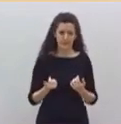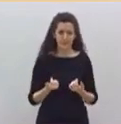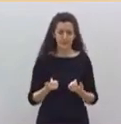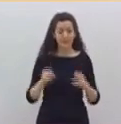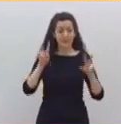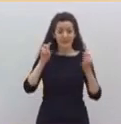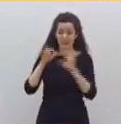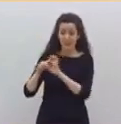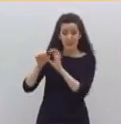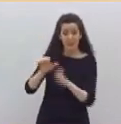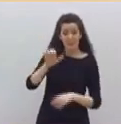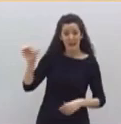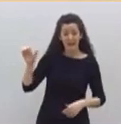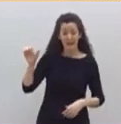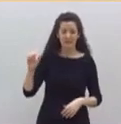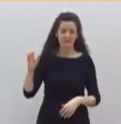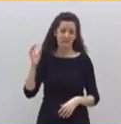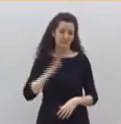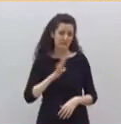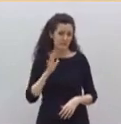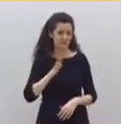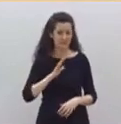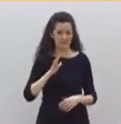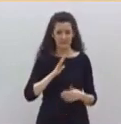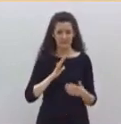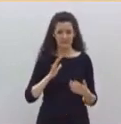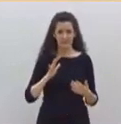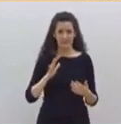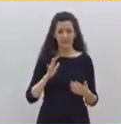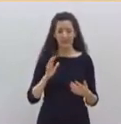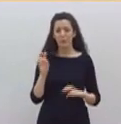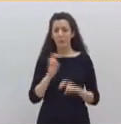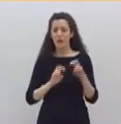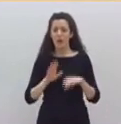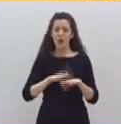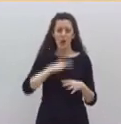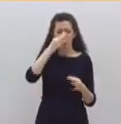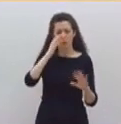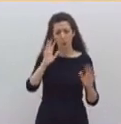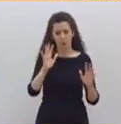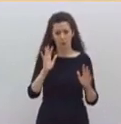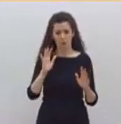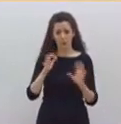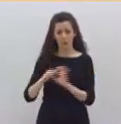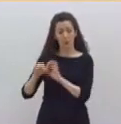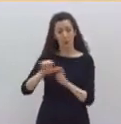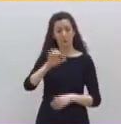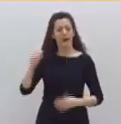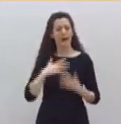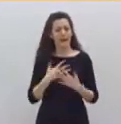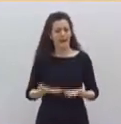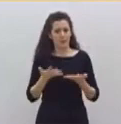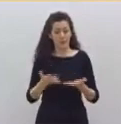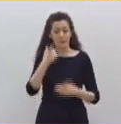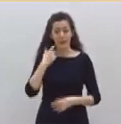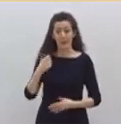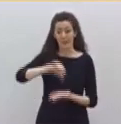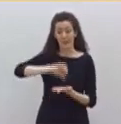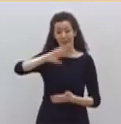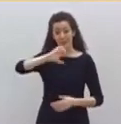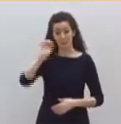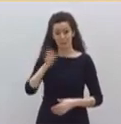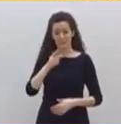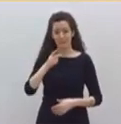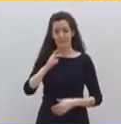chivos expiatorios. La Unión Europea va a ser muy generosa. El Banco Central Europeo va a comprar hasta 120.000 millones de euros de deuda pública